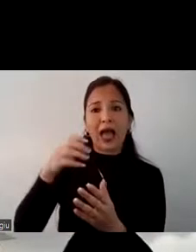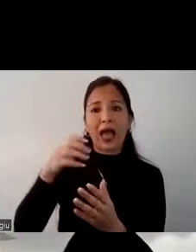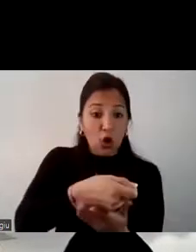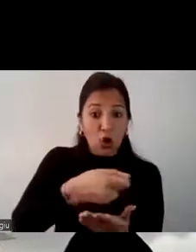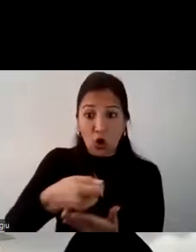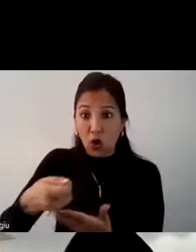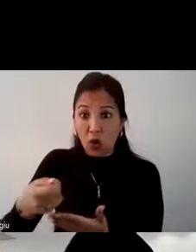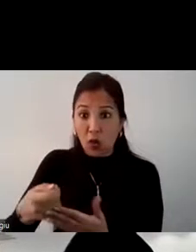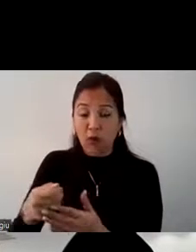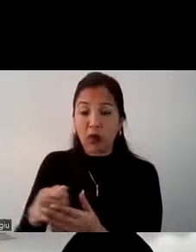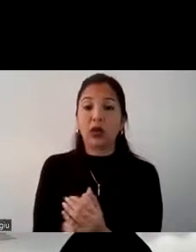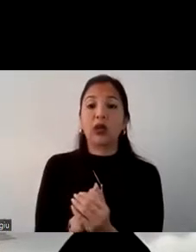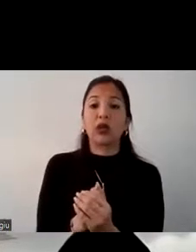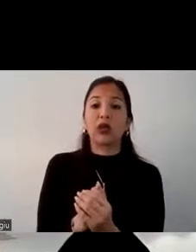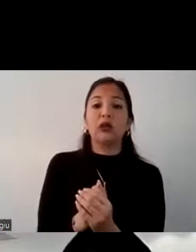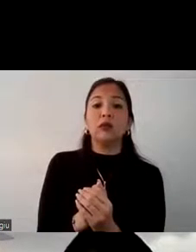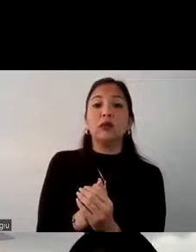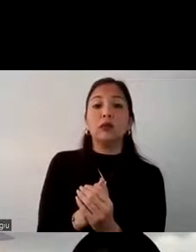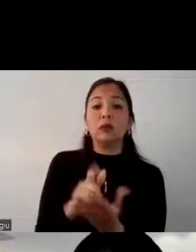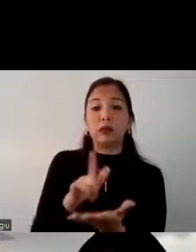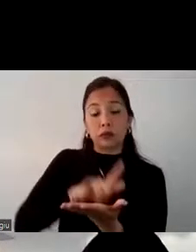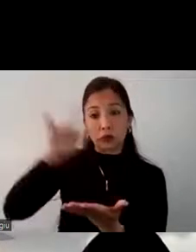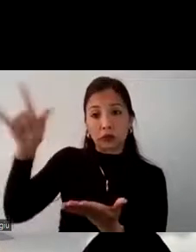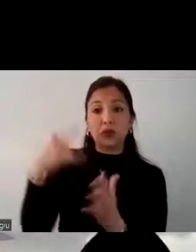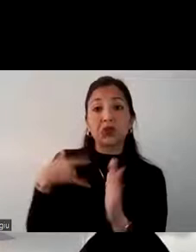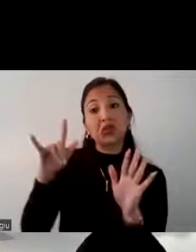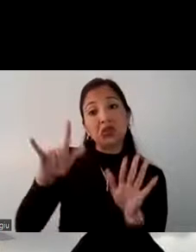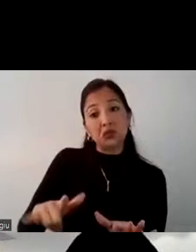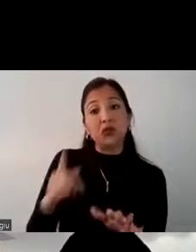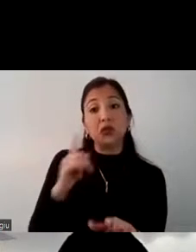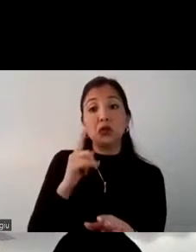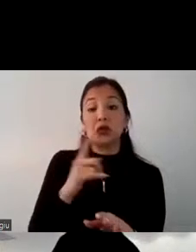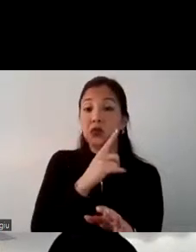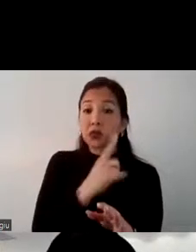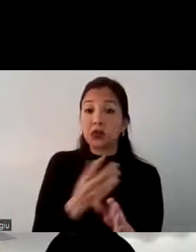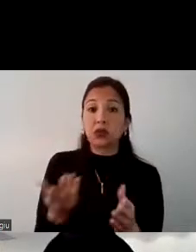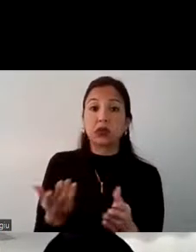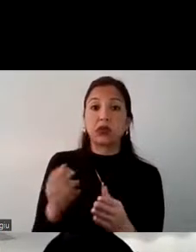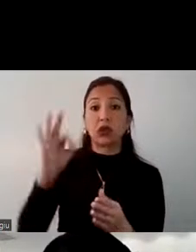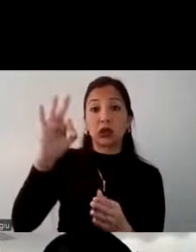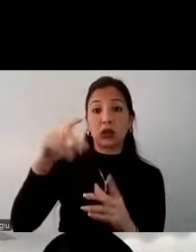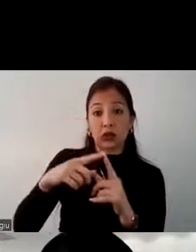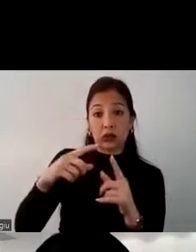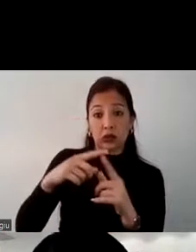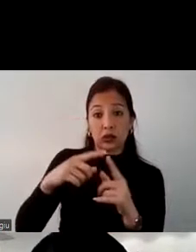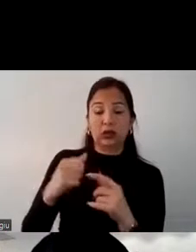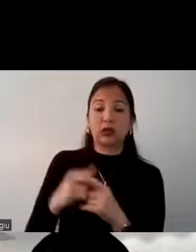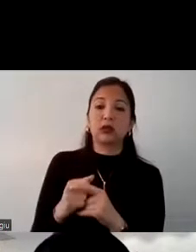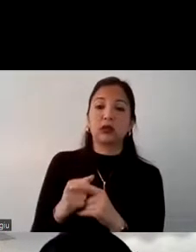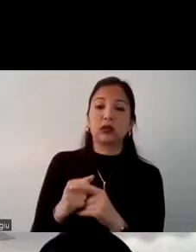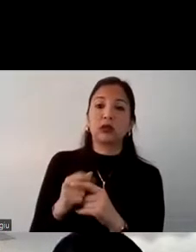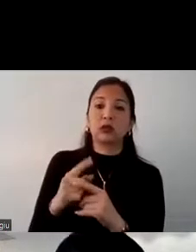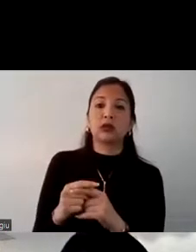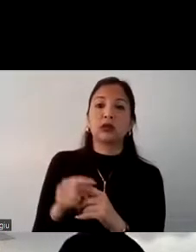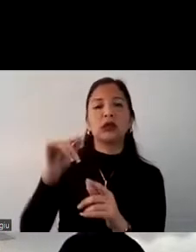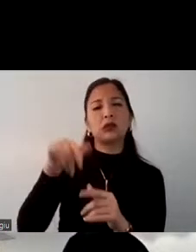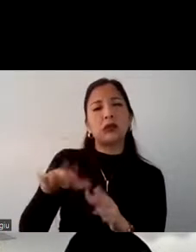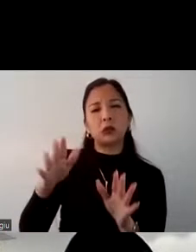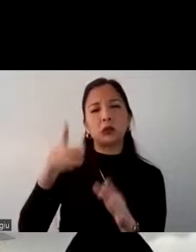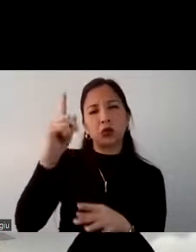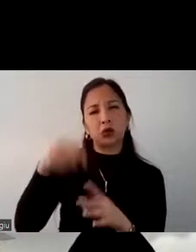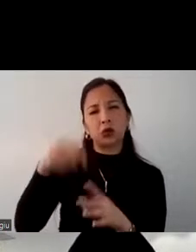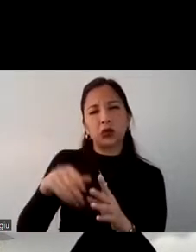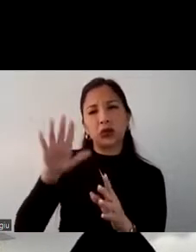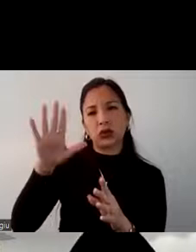viaje se quedan en hospedajes principalmente en el de 13 estrellas y se quedan en nuestro país en promedio de 5